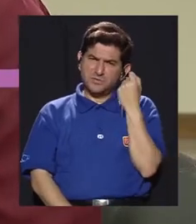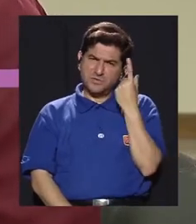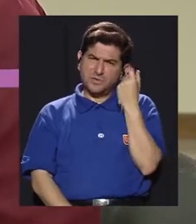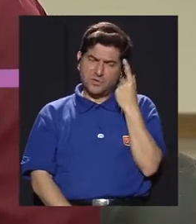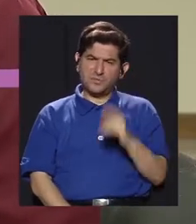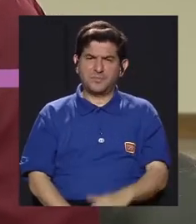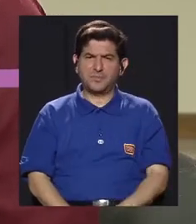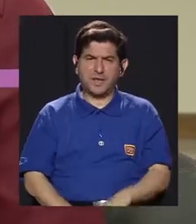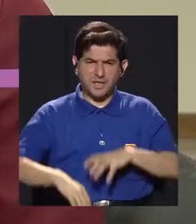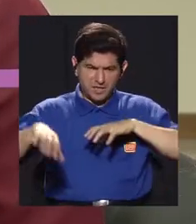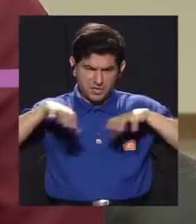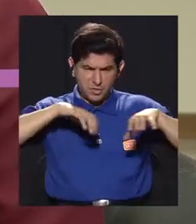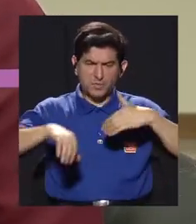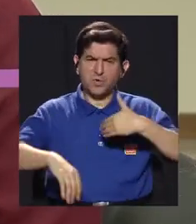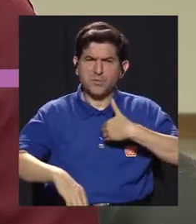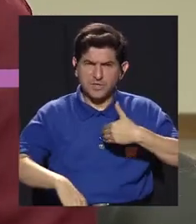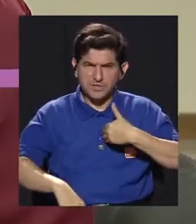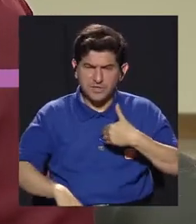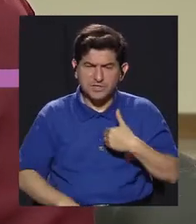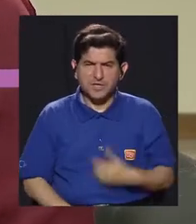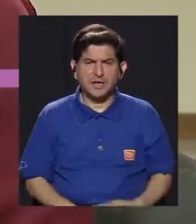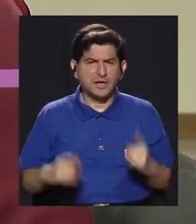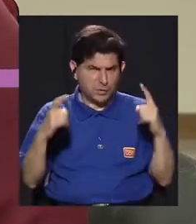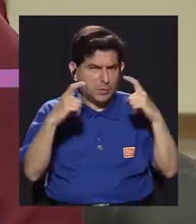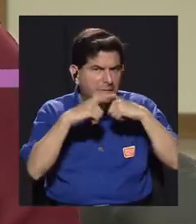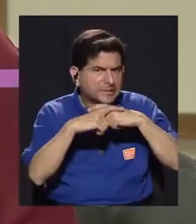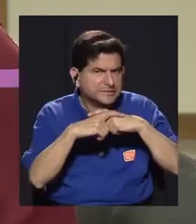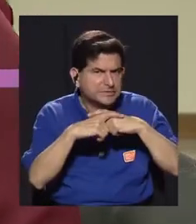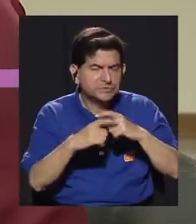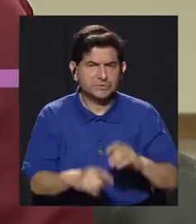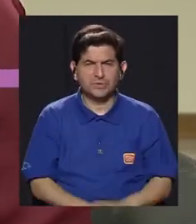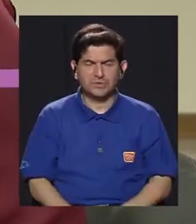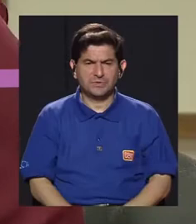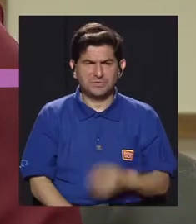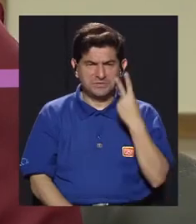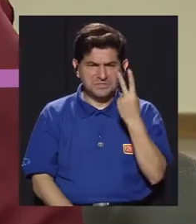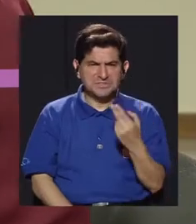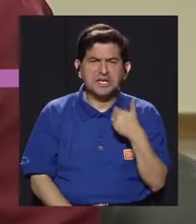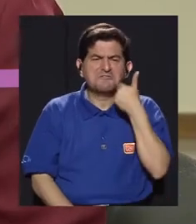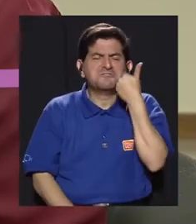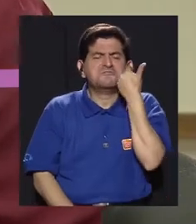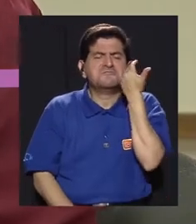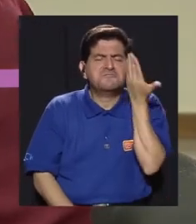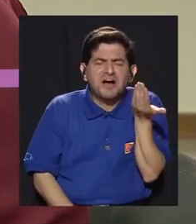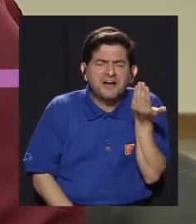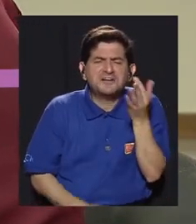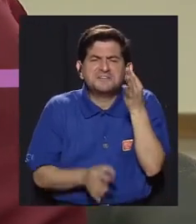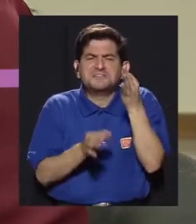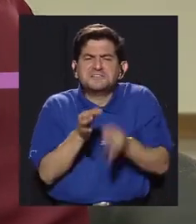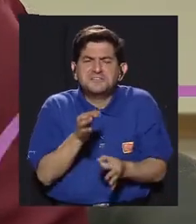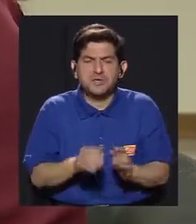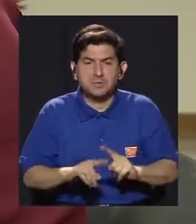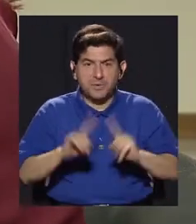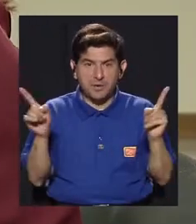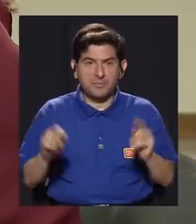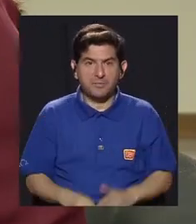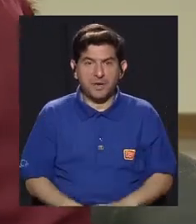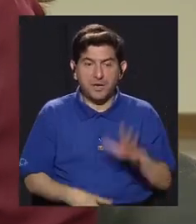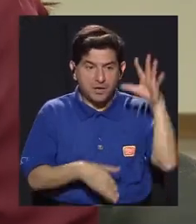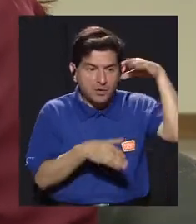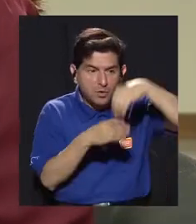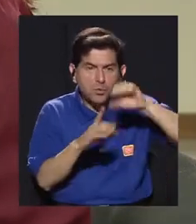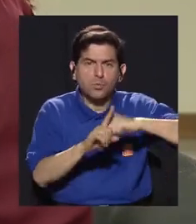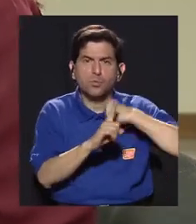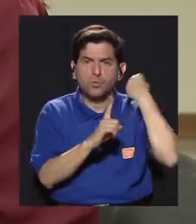los movimientos tienen también cierta complejidad. Uno dice, bueno, se ve muy fácil, son movimientos muy sencillitos, pero engloba una